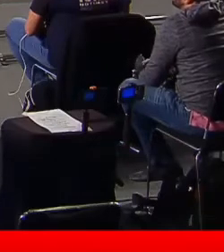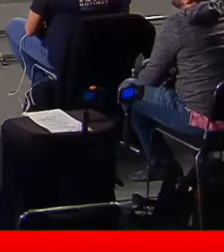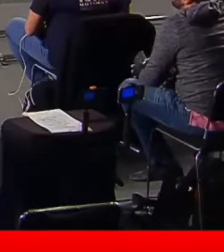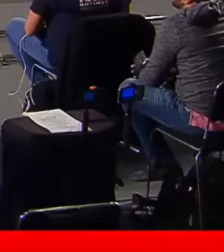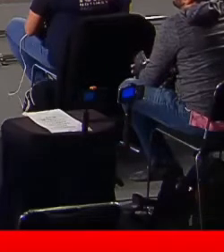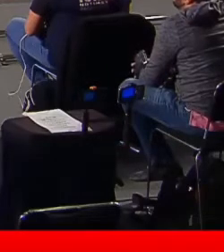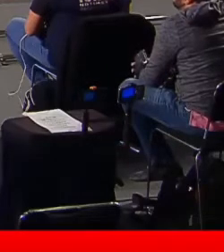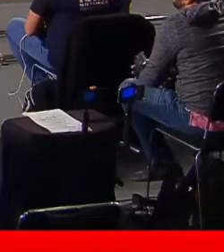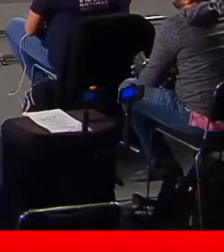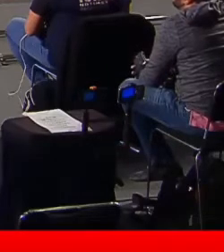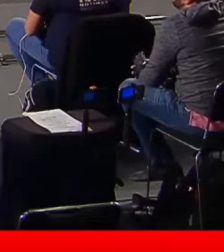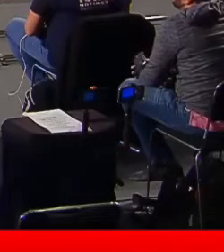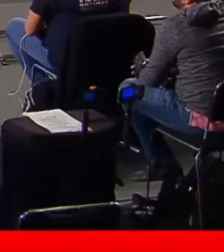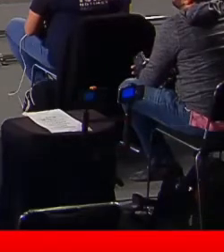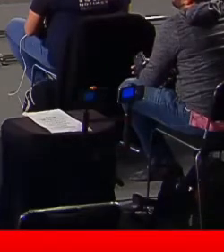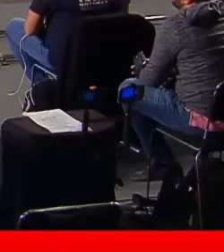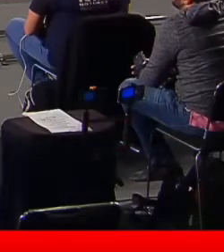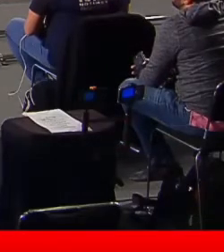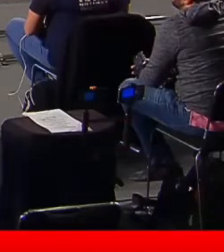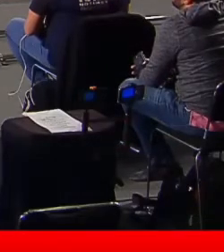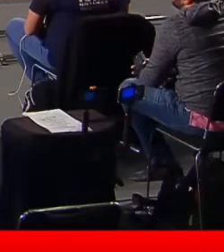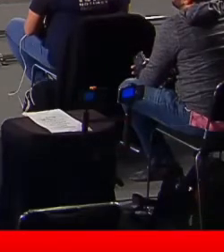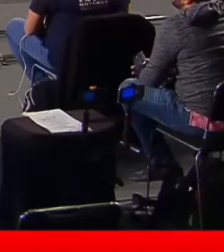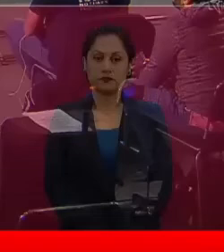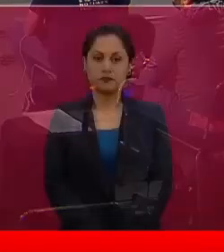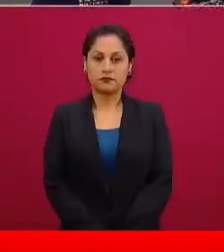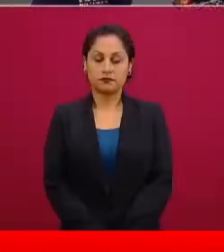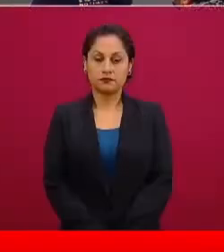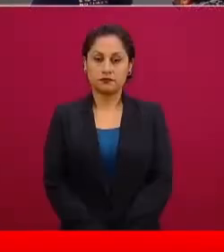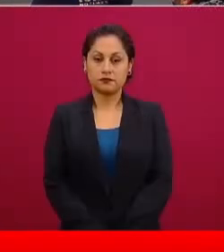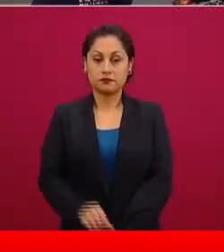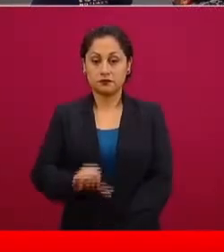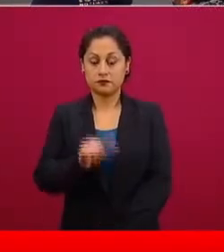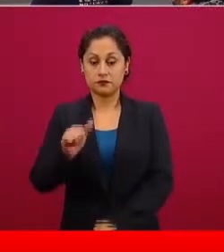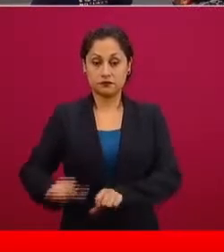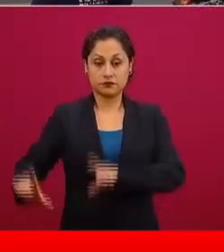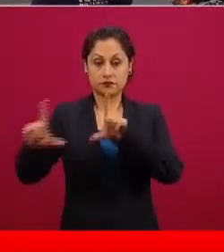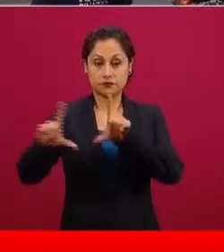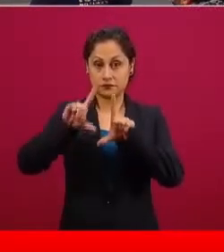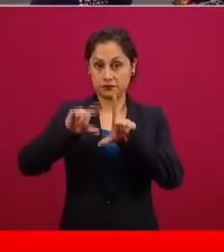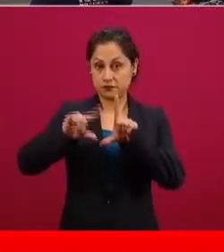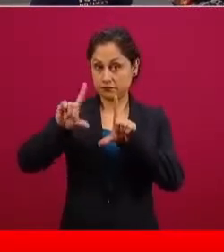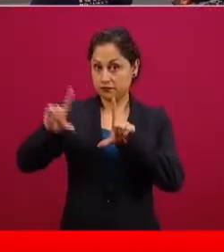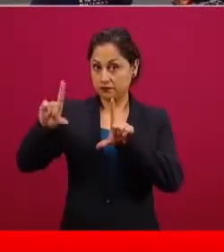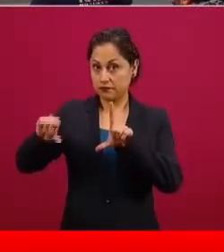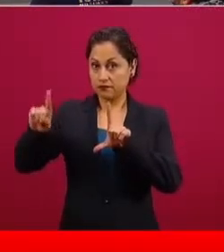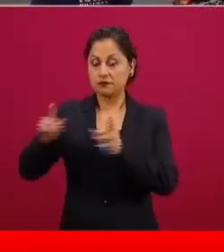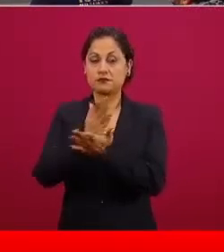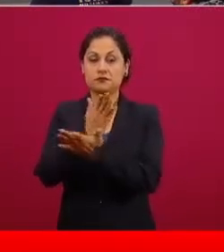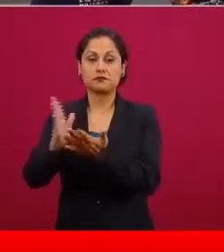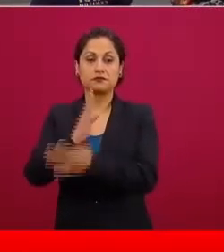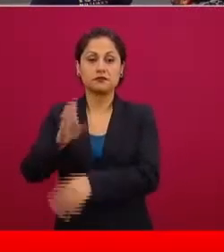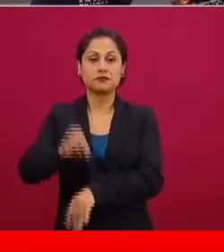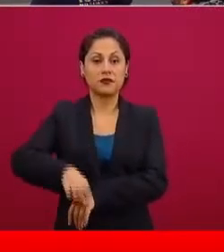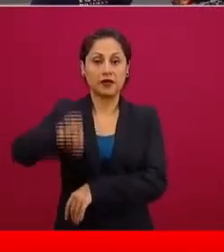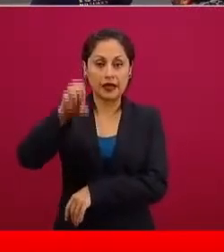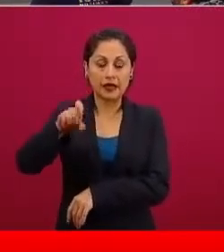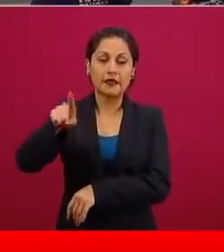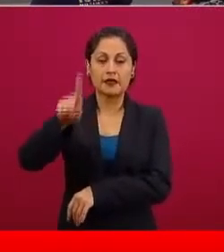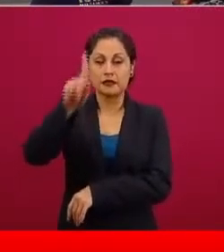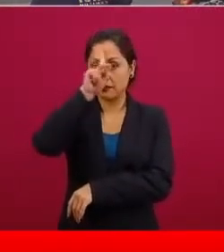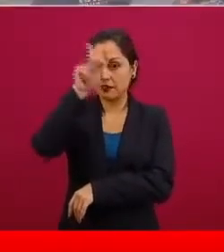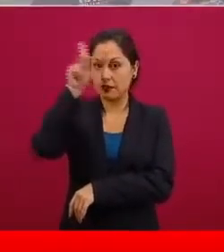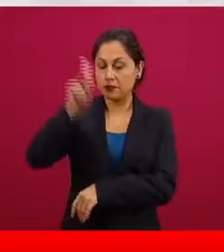varias ocasiones es la distribución por edades, donde predominan los casos más delicados en los adultos